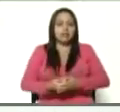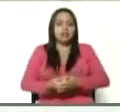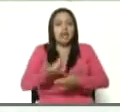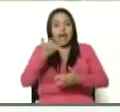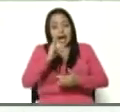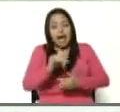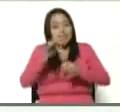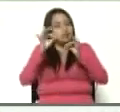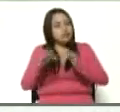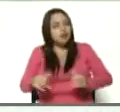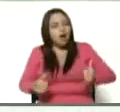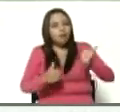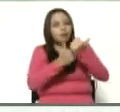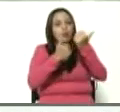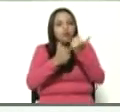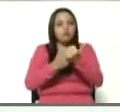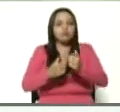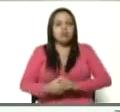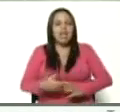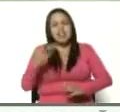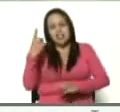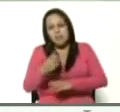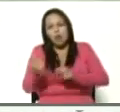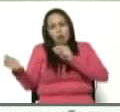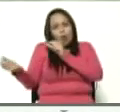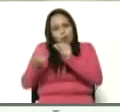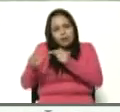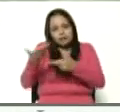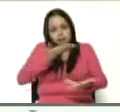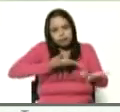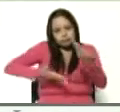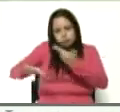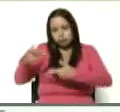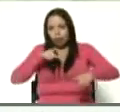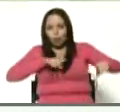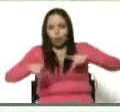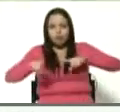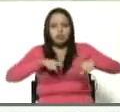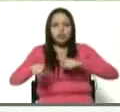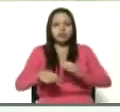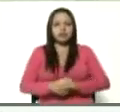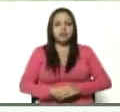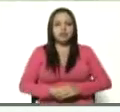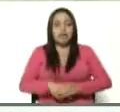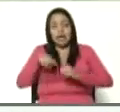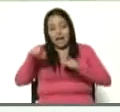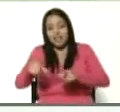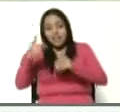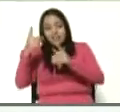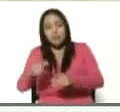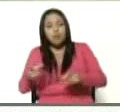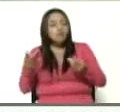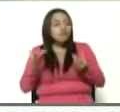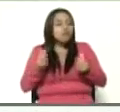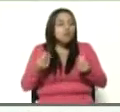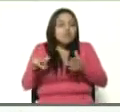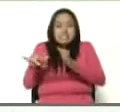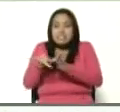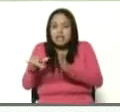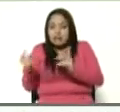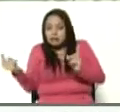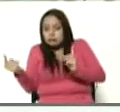respaldo, para eso hay que conversar, dialogar, coordinar, para eso hay que estar muy, muy, pero muy cerca,